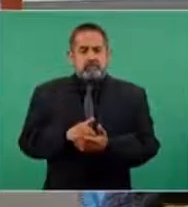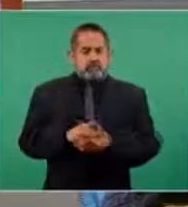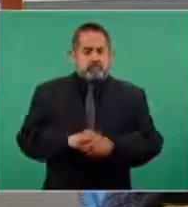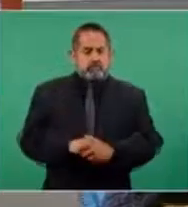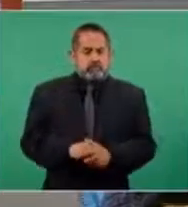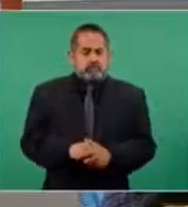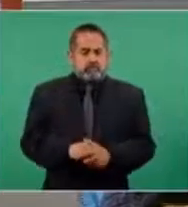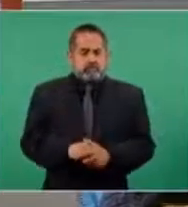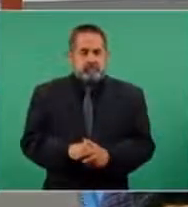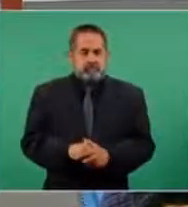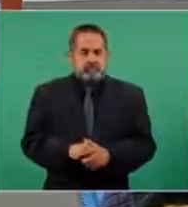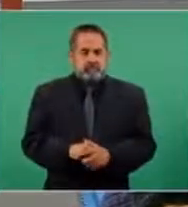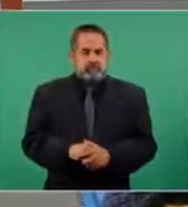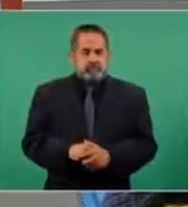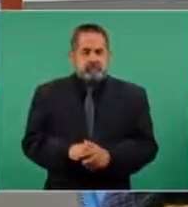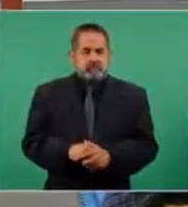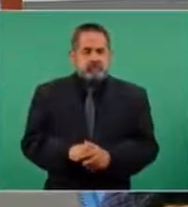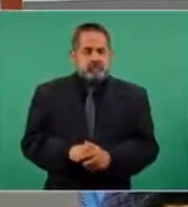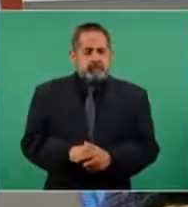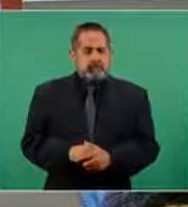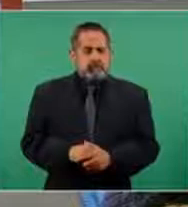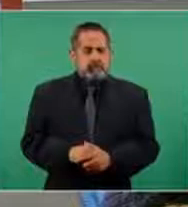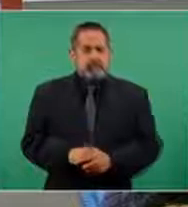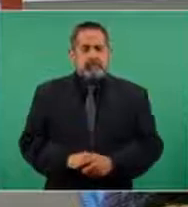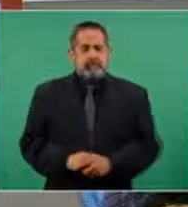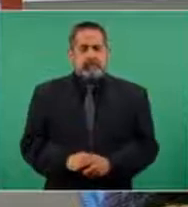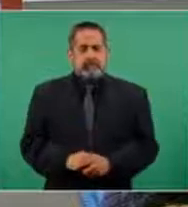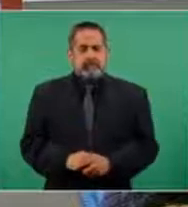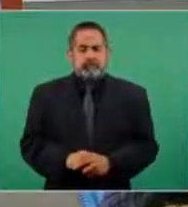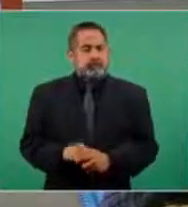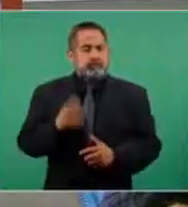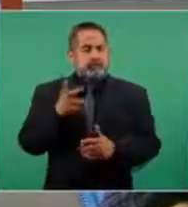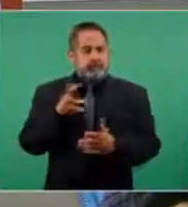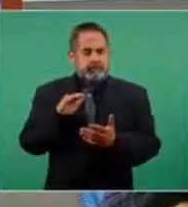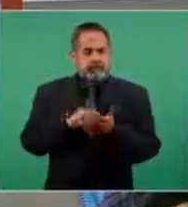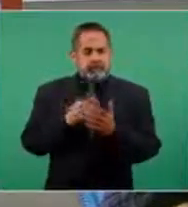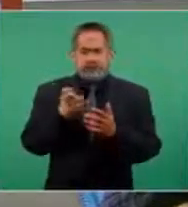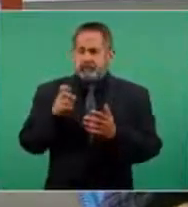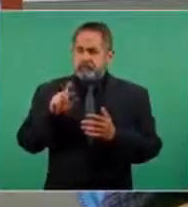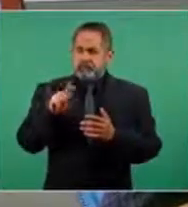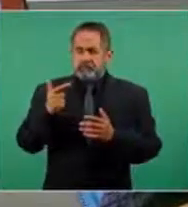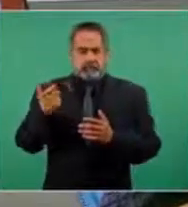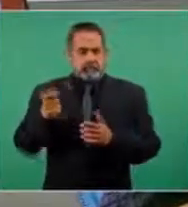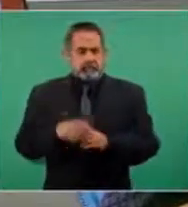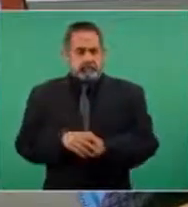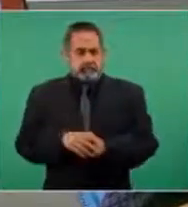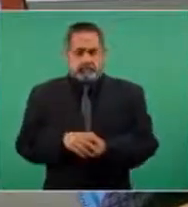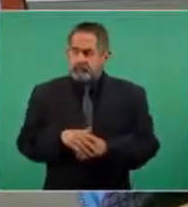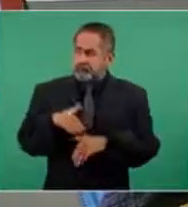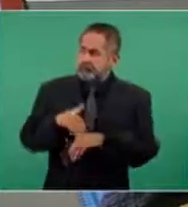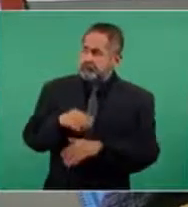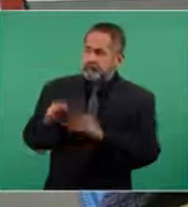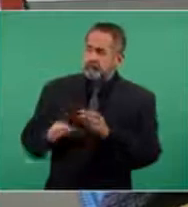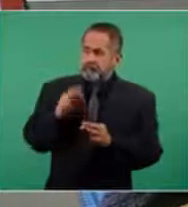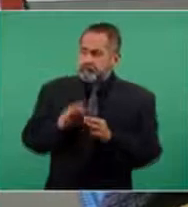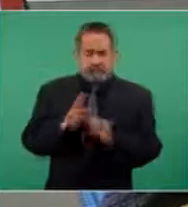así es, ¿verdad?, 496 pesos 85 centavos. Se han ejecutado sin ningún